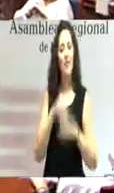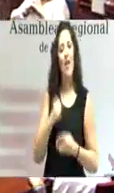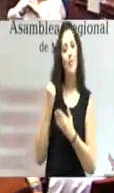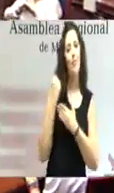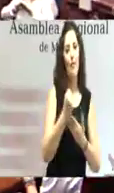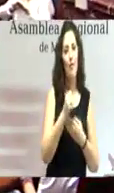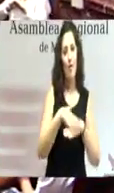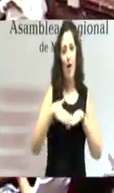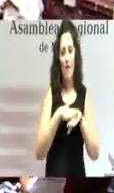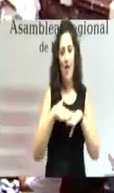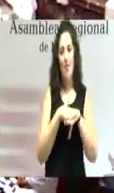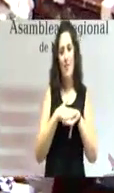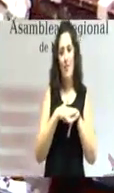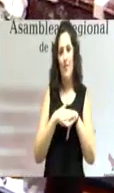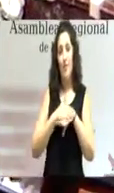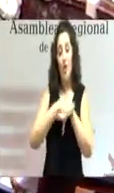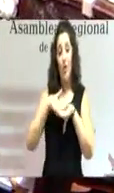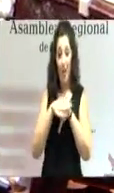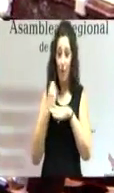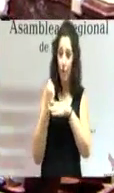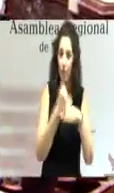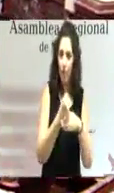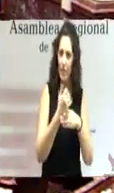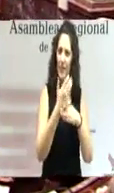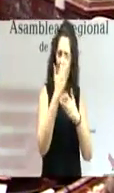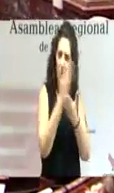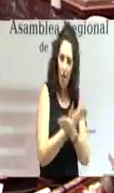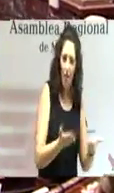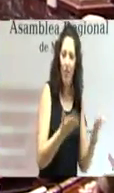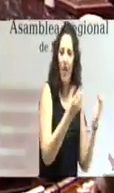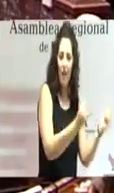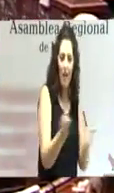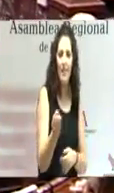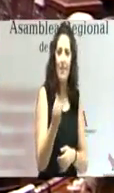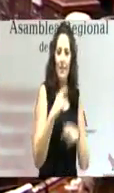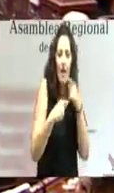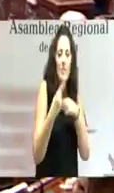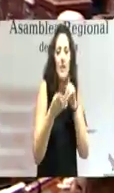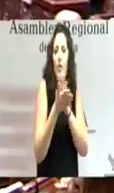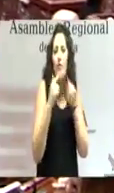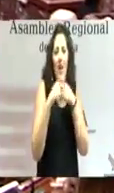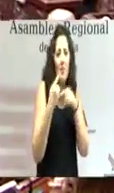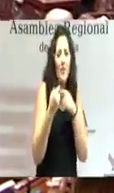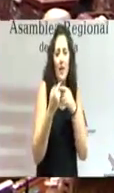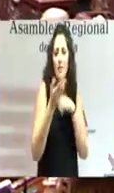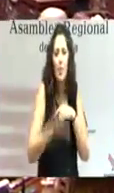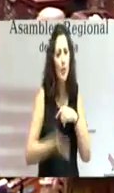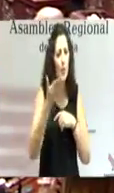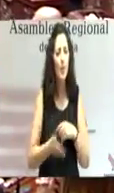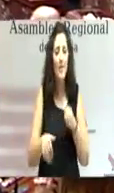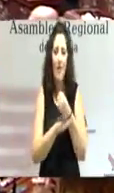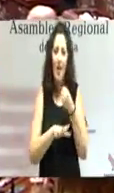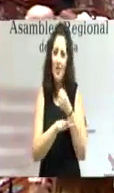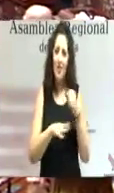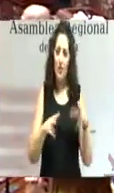que cree precisamente en ellos, en la familia, como pilar fundamental de nuestra sociedad, con su